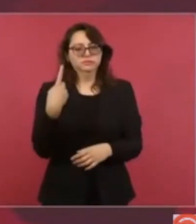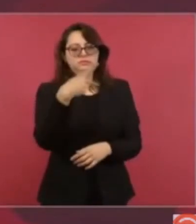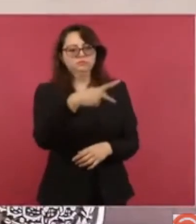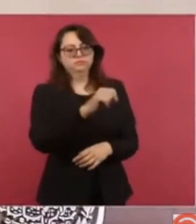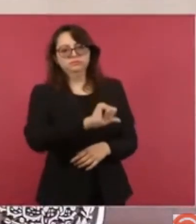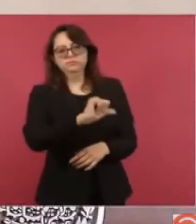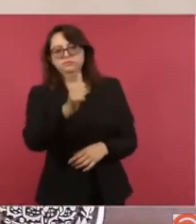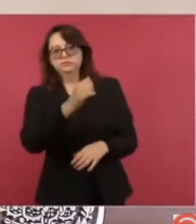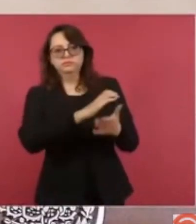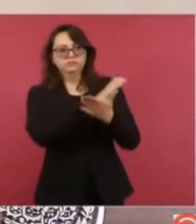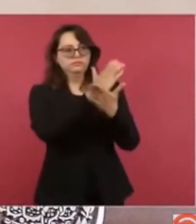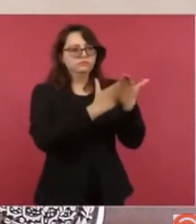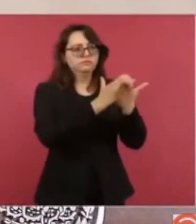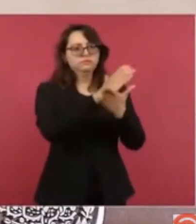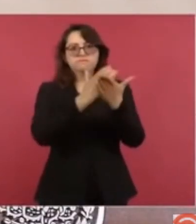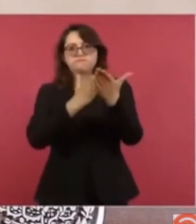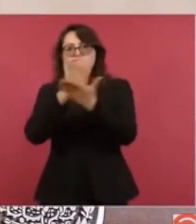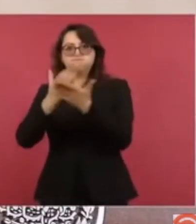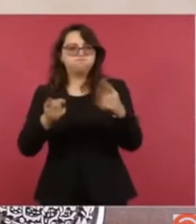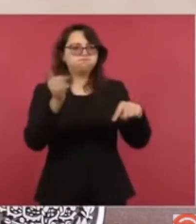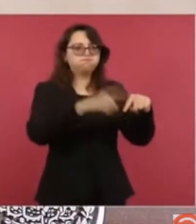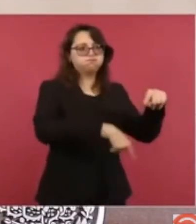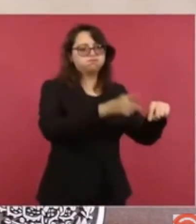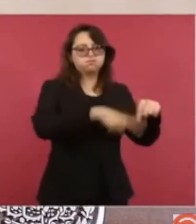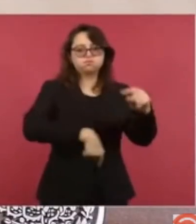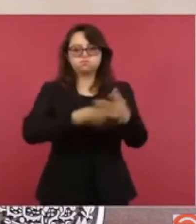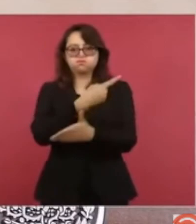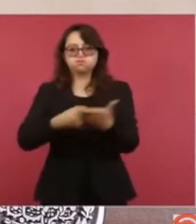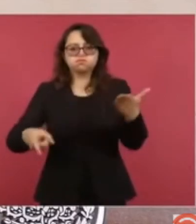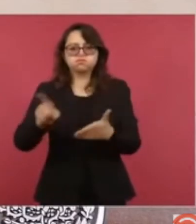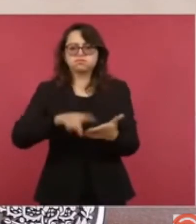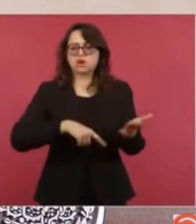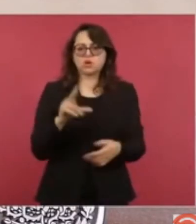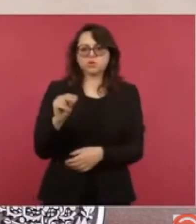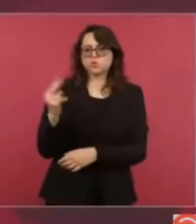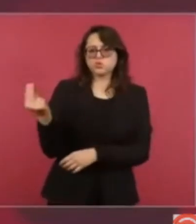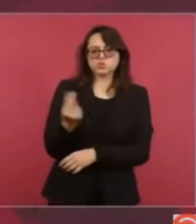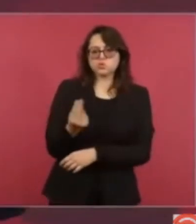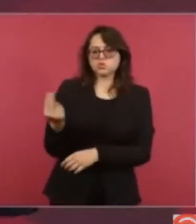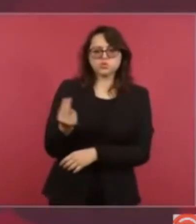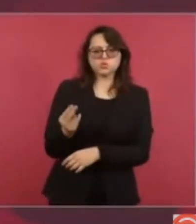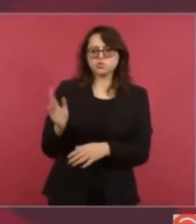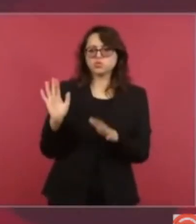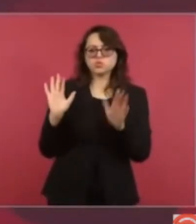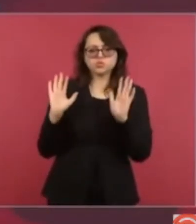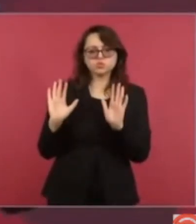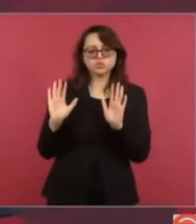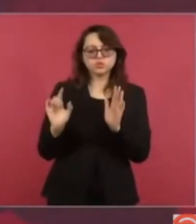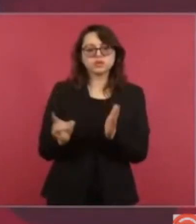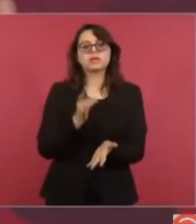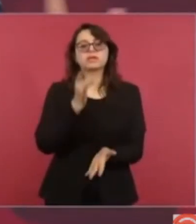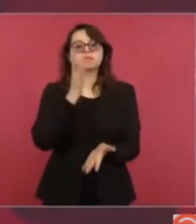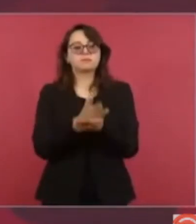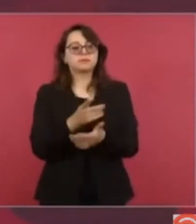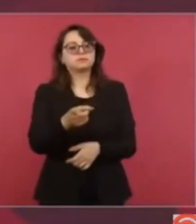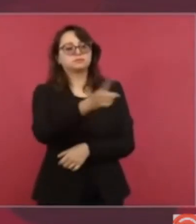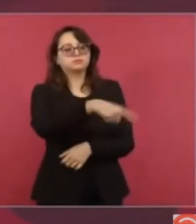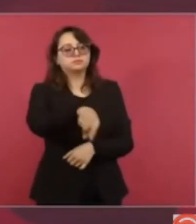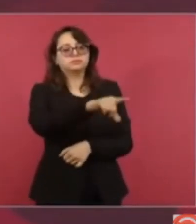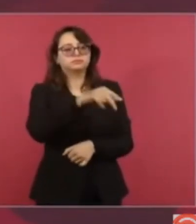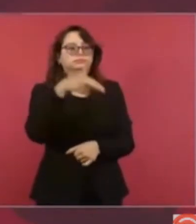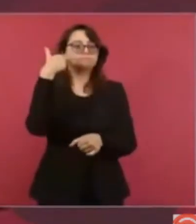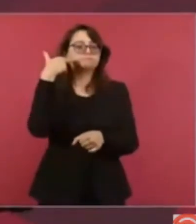concesiones y nada por el estilo, solamente que no haya